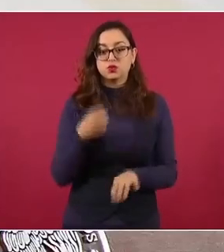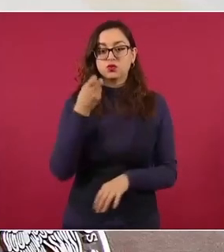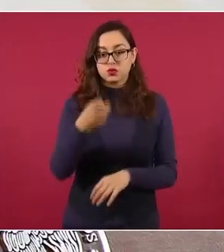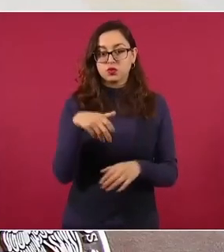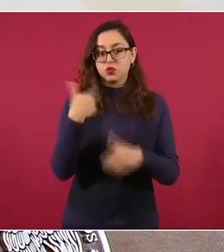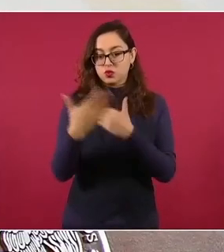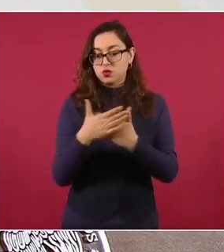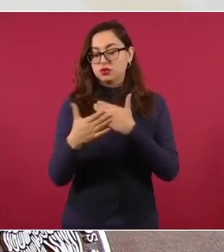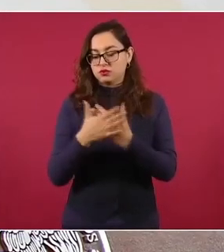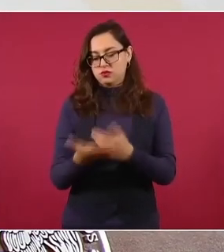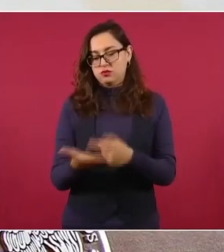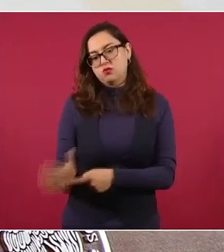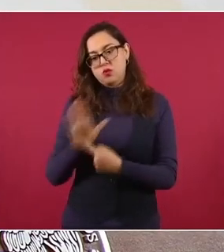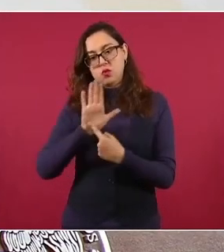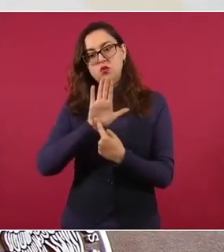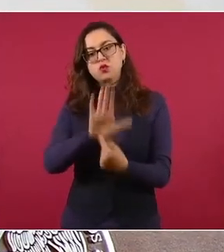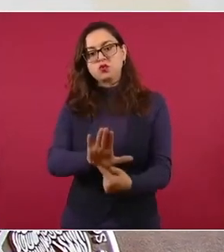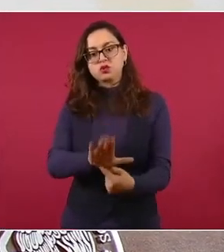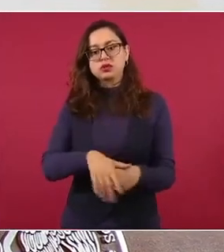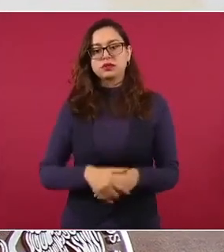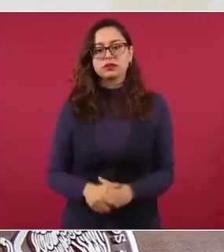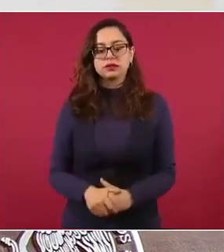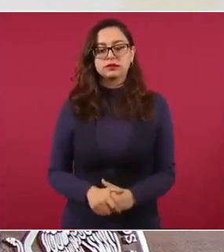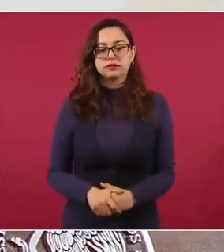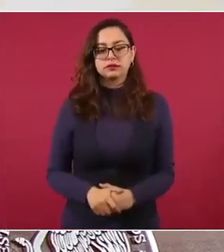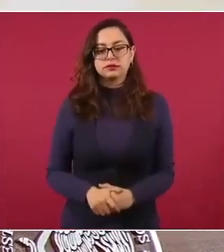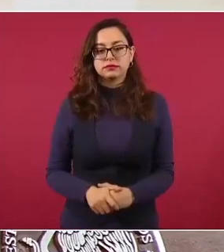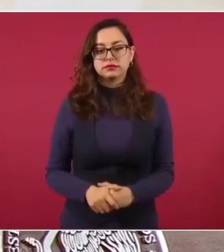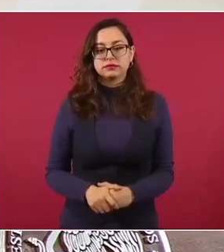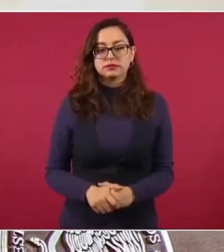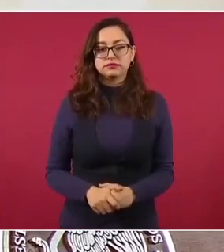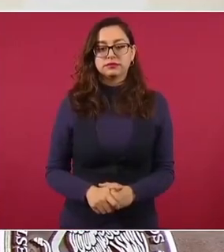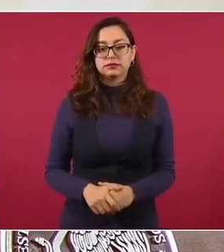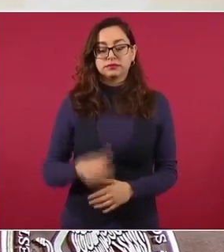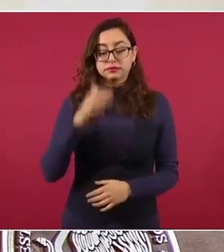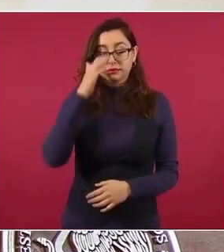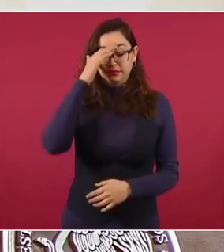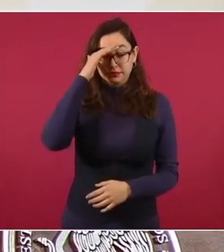el día primero.